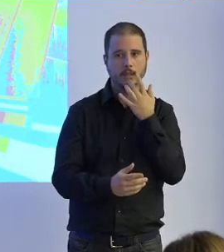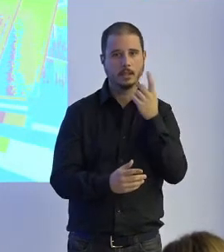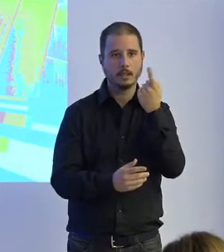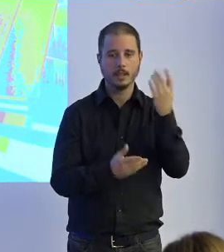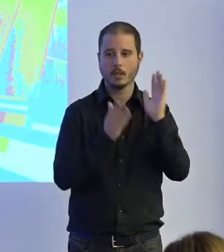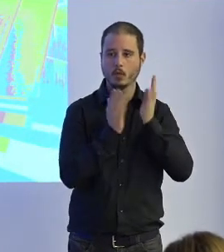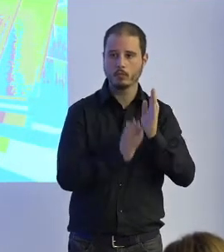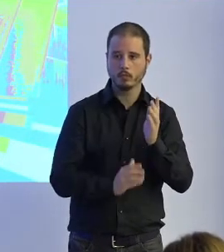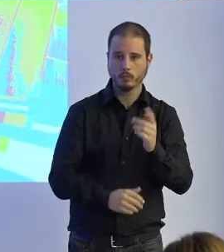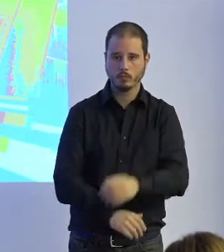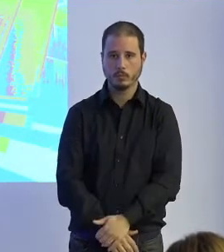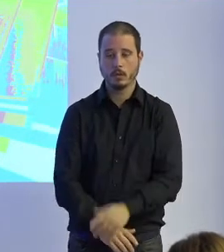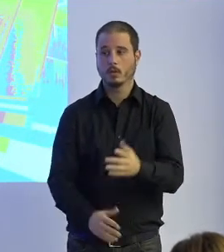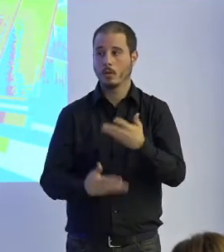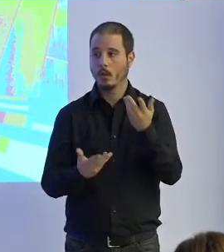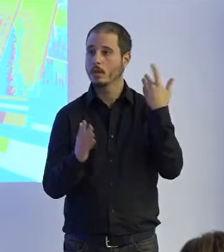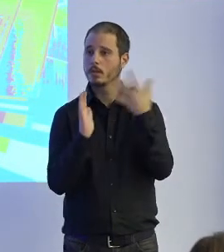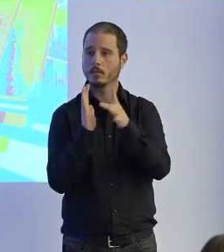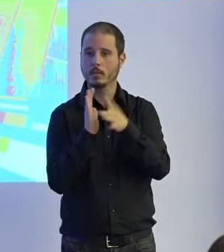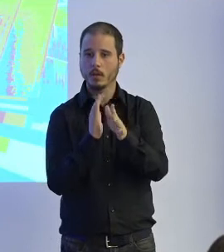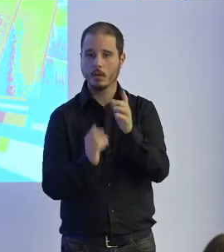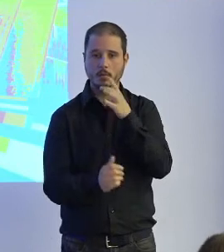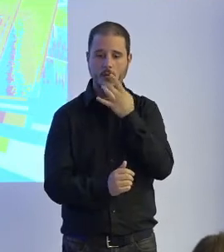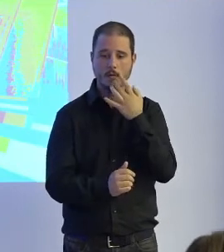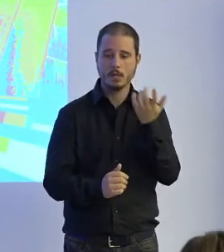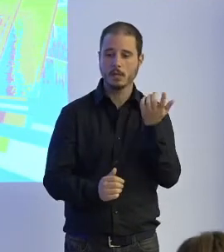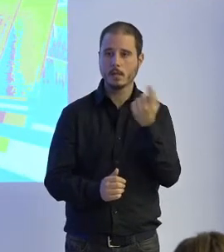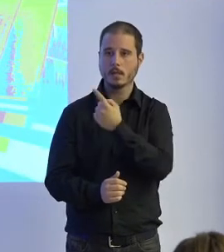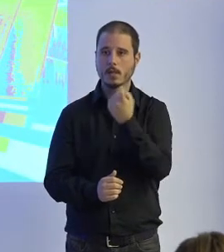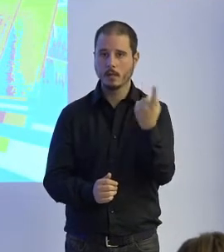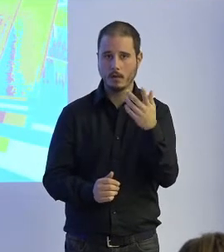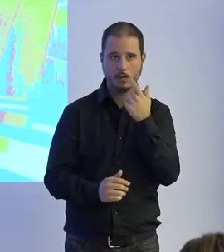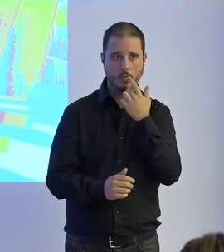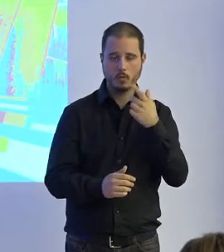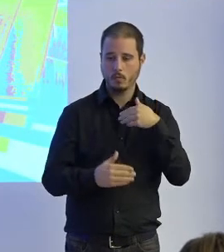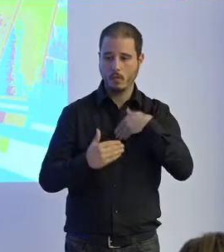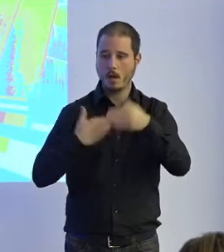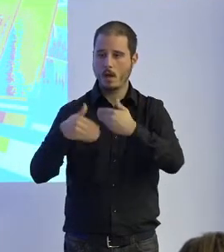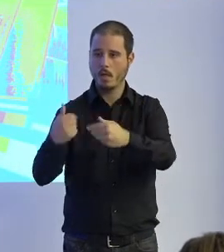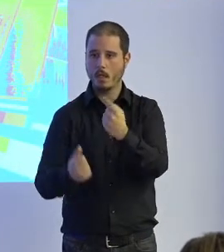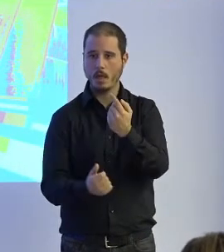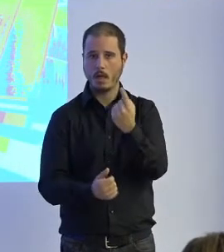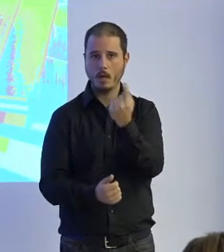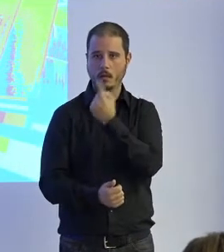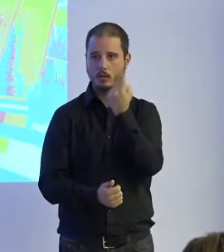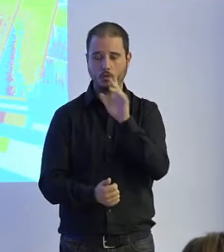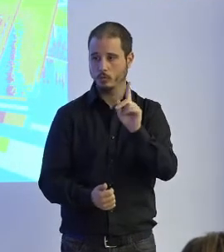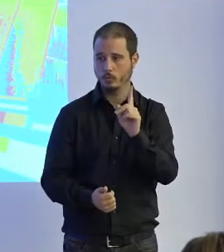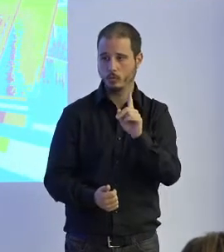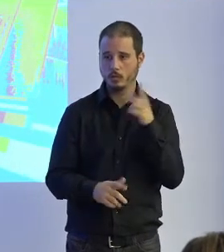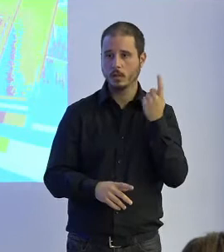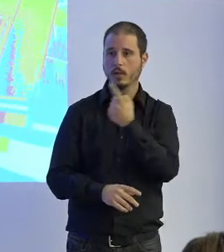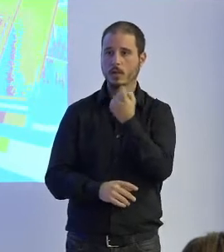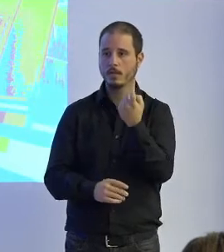explicación de por qué es necesario avanzar ahora esto puede avanzar solo no es necesario que participen los usuarios